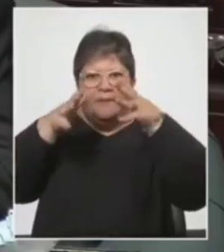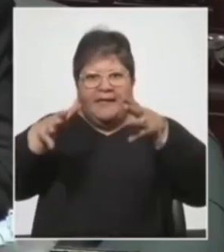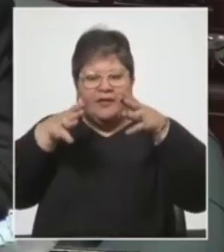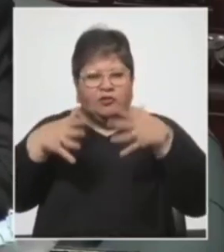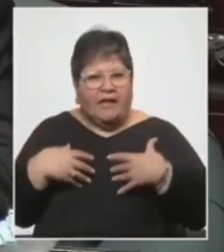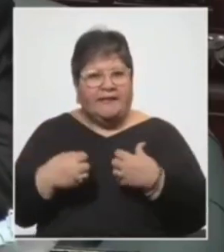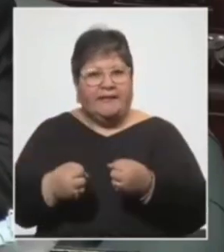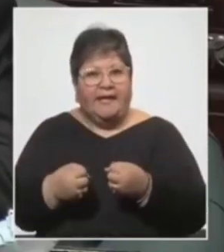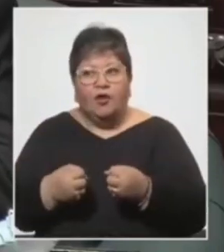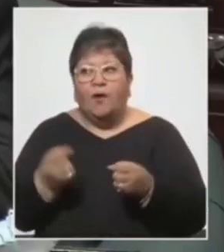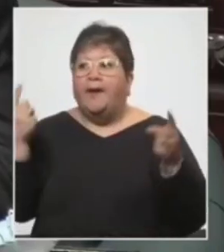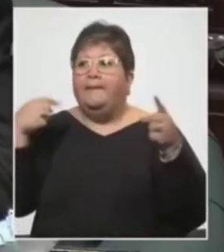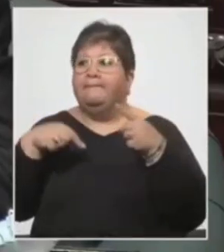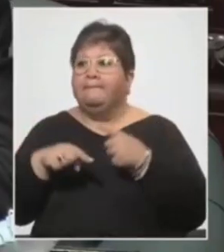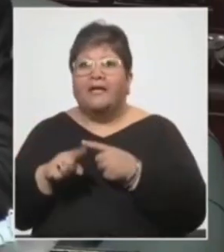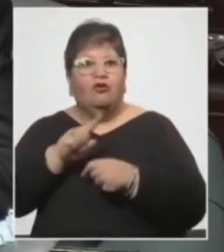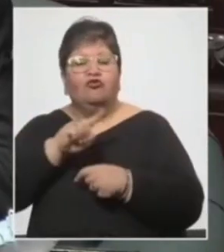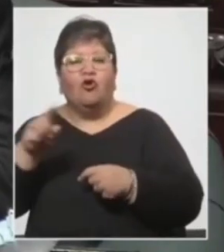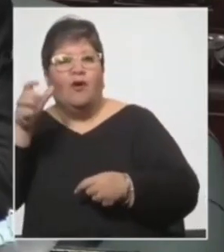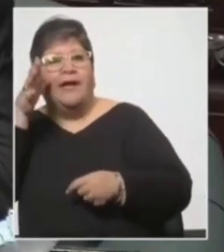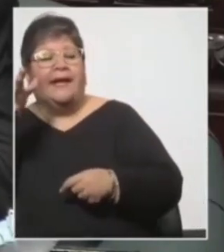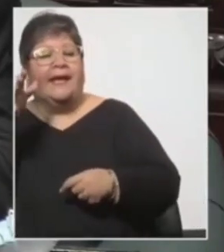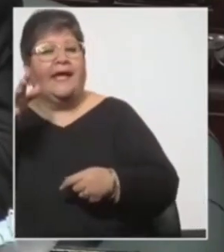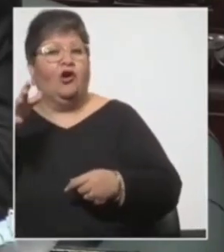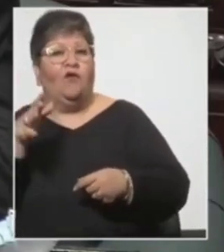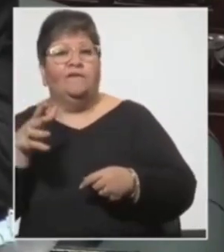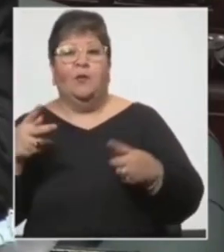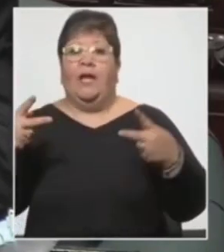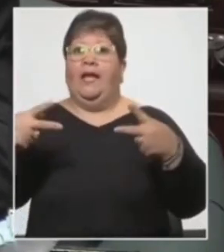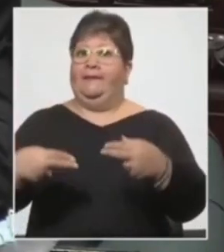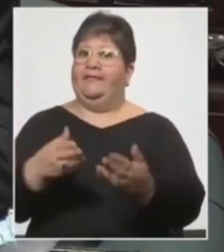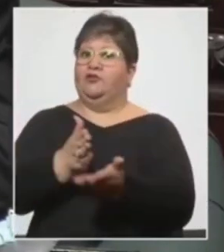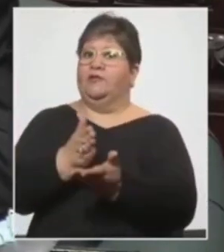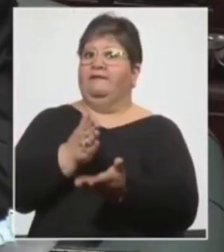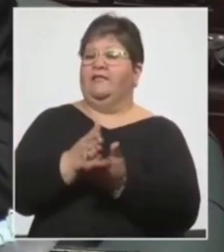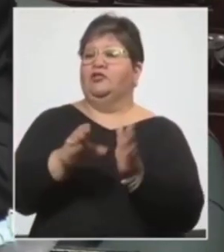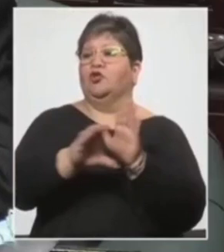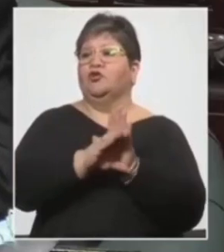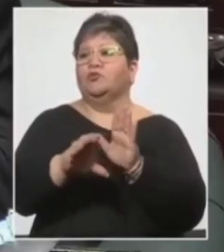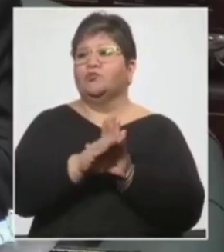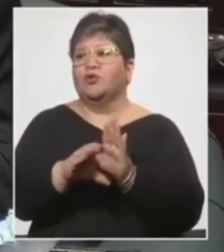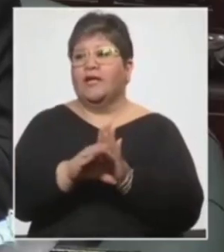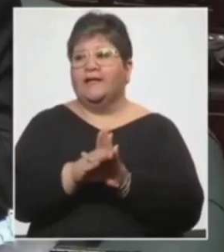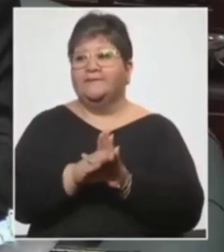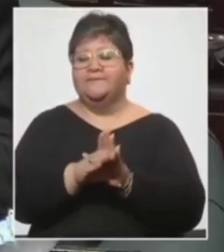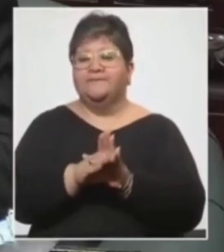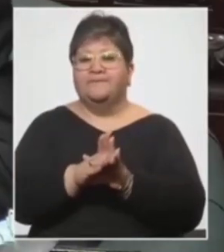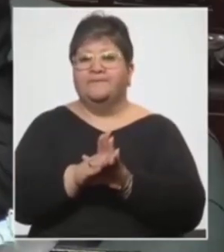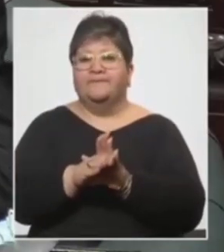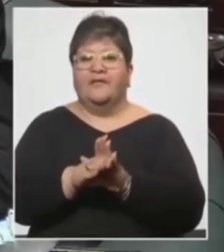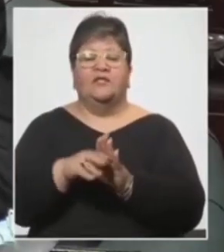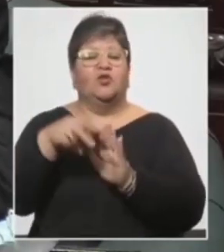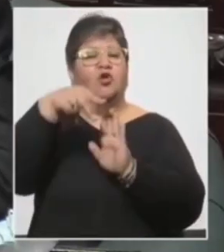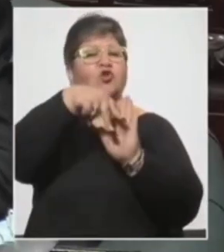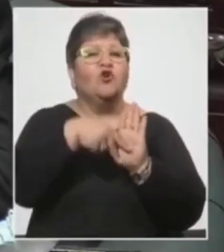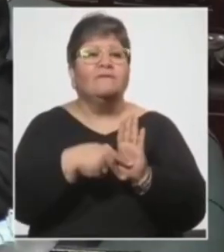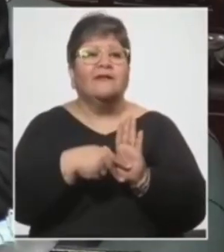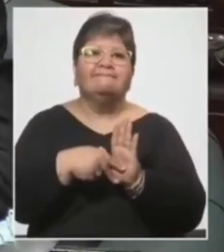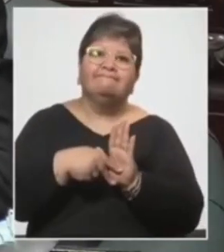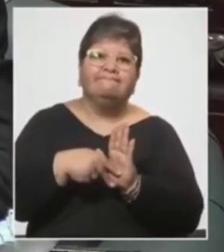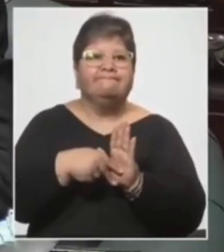pero sin incurrir en el riesgo de una limitación de derechos constitucionales basado en normas que generan